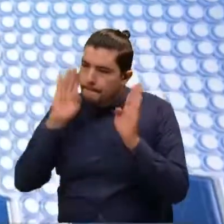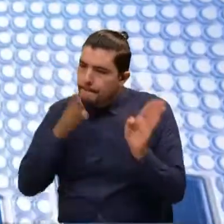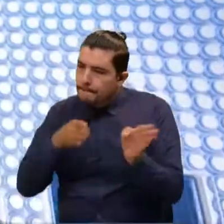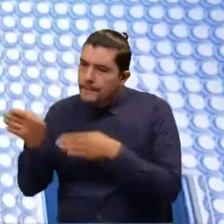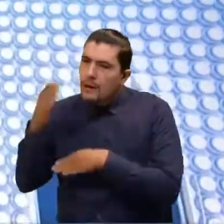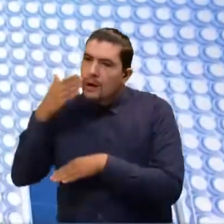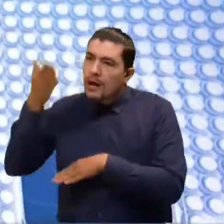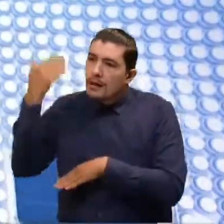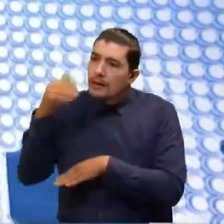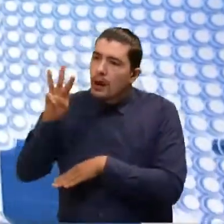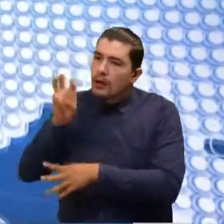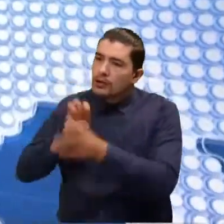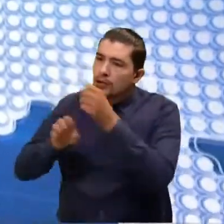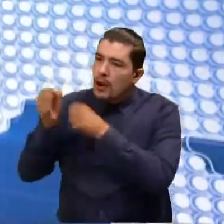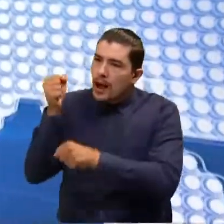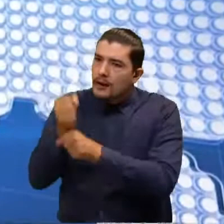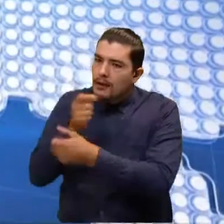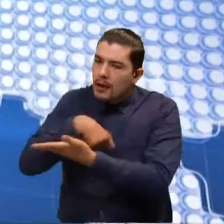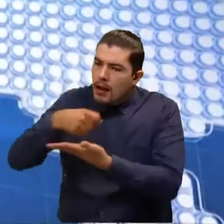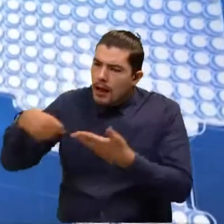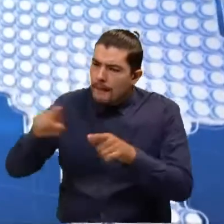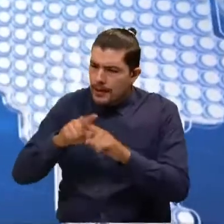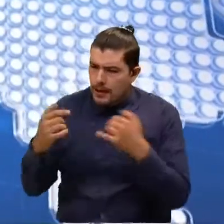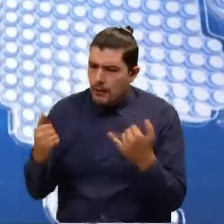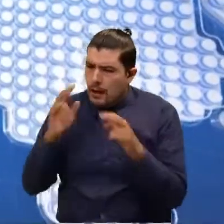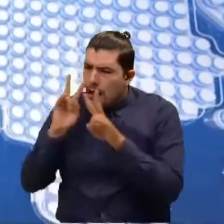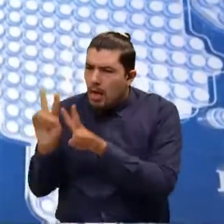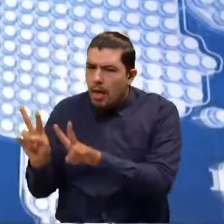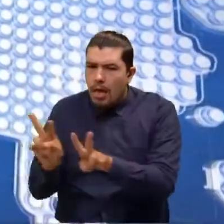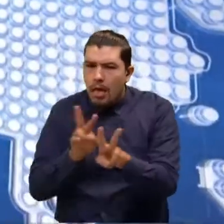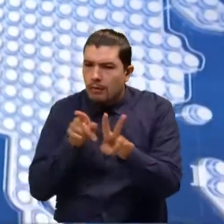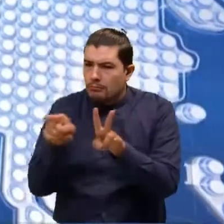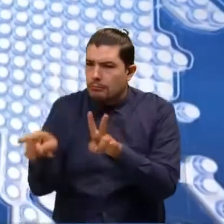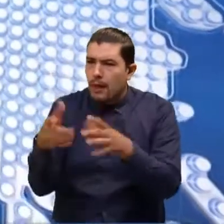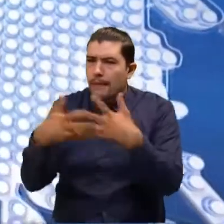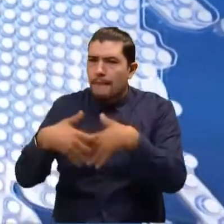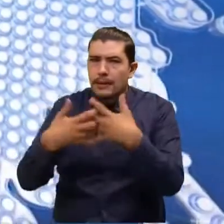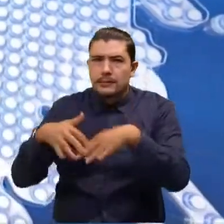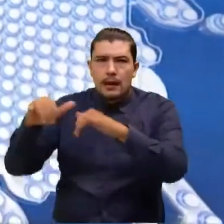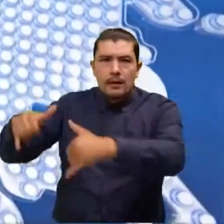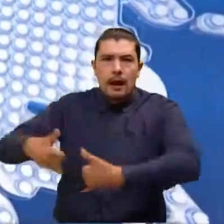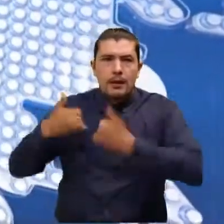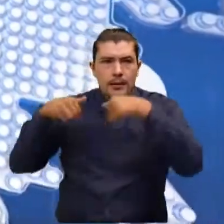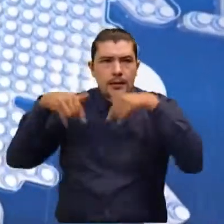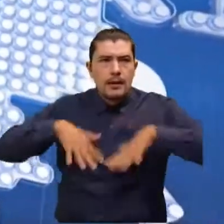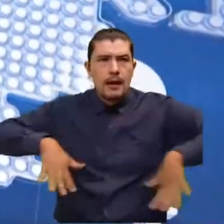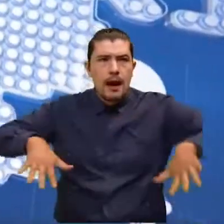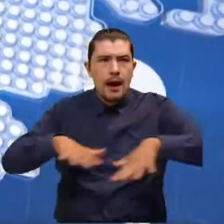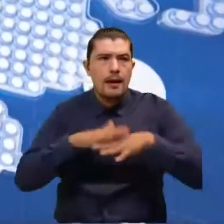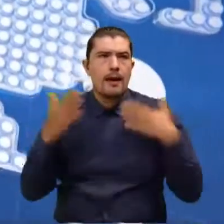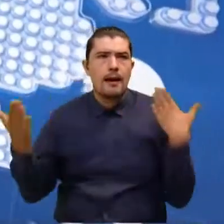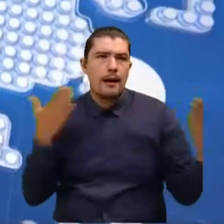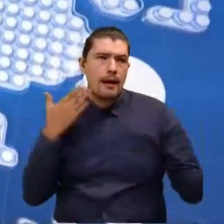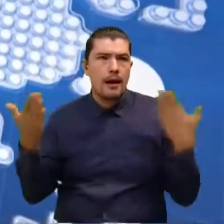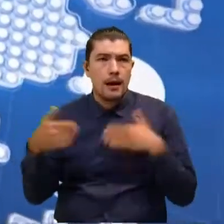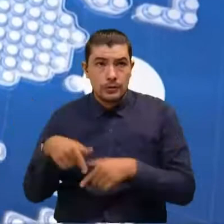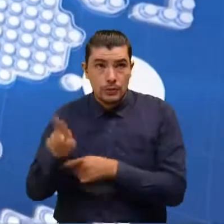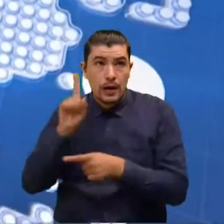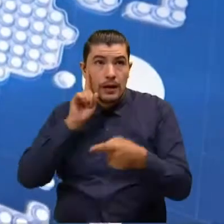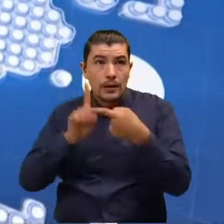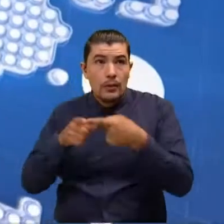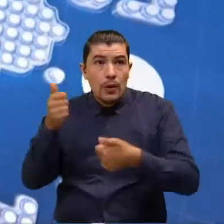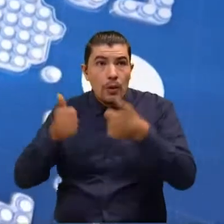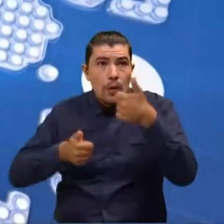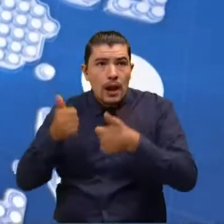firmó y hoy vemos con tristeza que se ha engañado sobre todo a nuestros campesinos, porque esto lo que buscaba era el